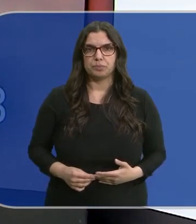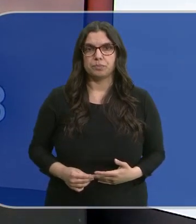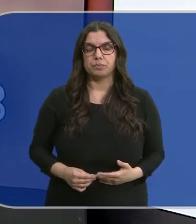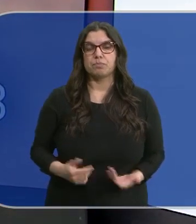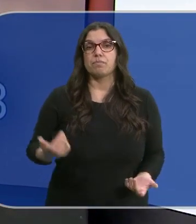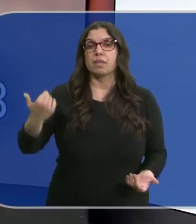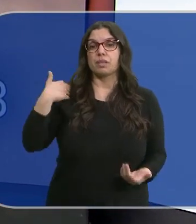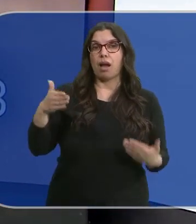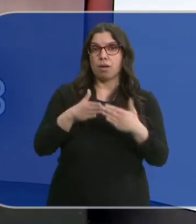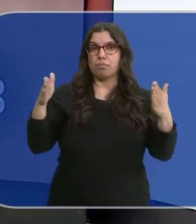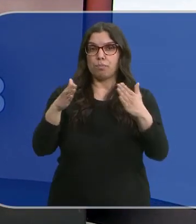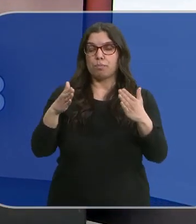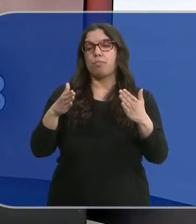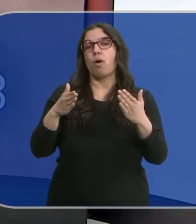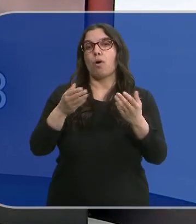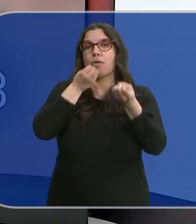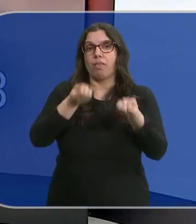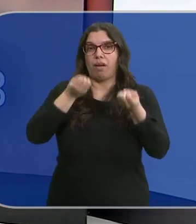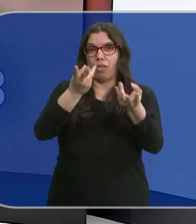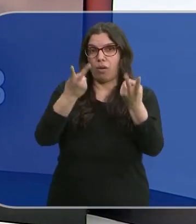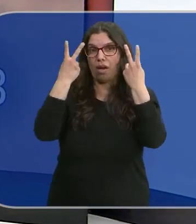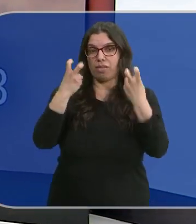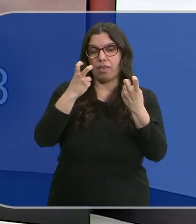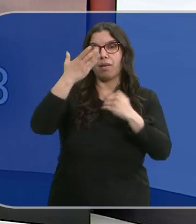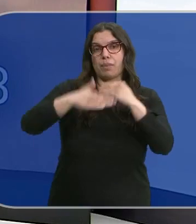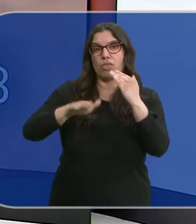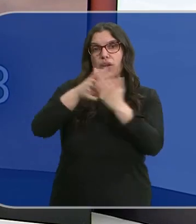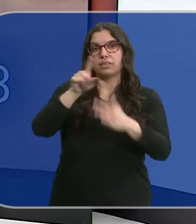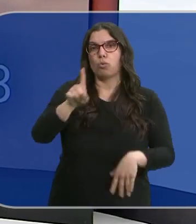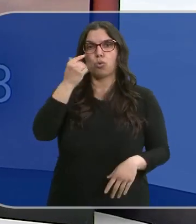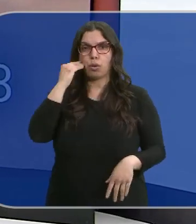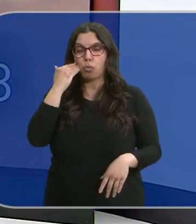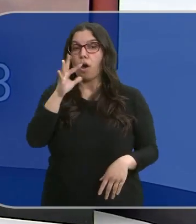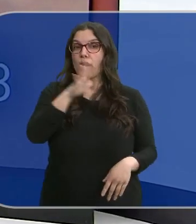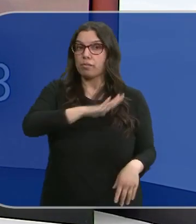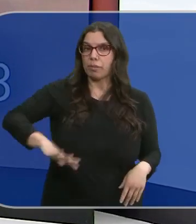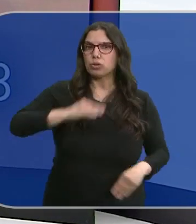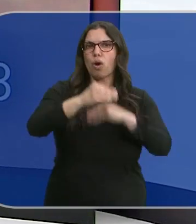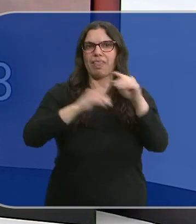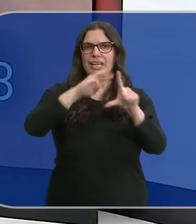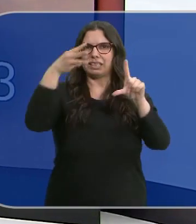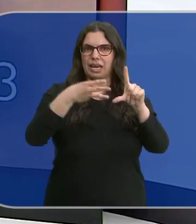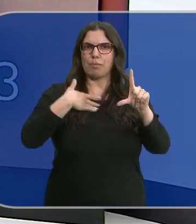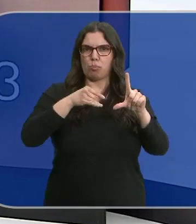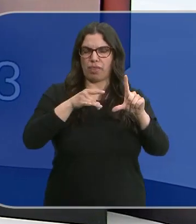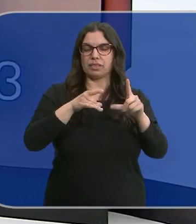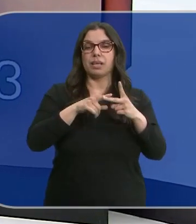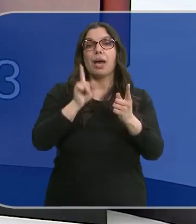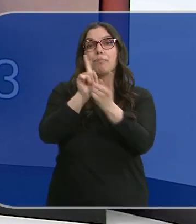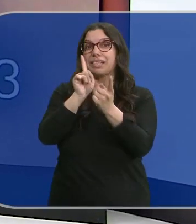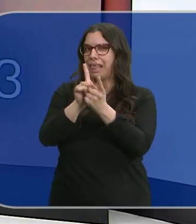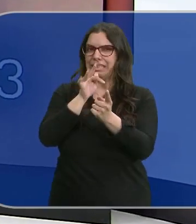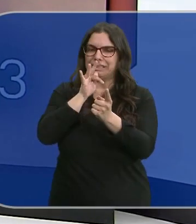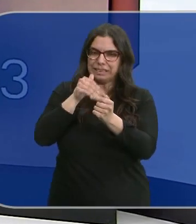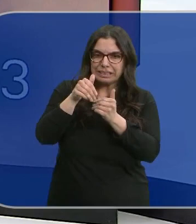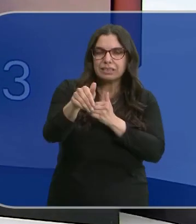Ya se ha abierto la cita anual con Hacienda. Tenemos hasta el 1 de julio. De momento se puede presentar la declaración por Internet. Para hacerlo de manera presencial